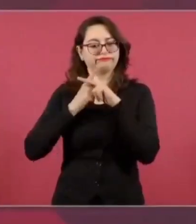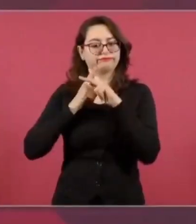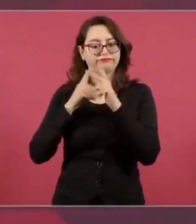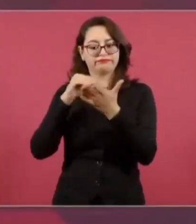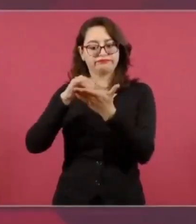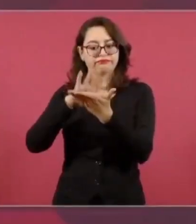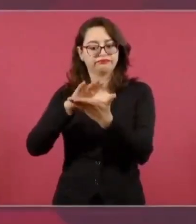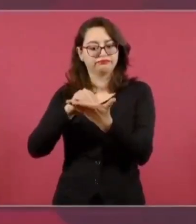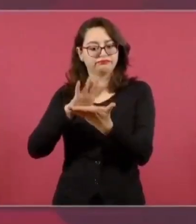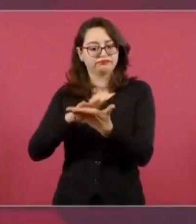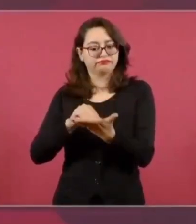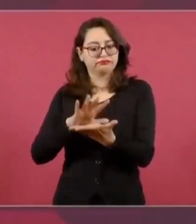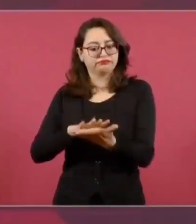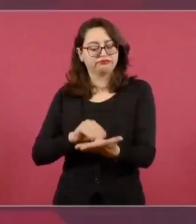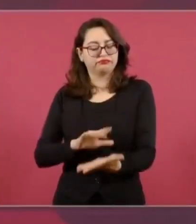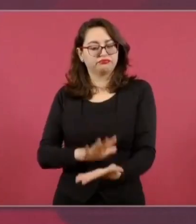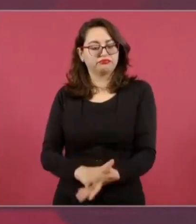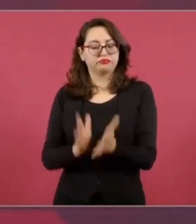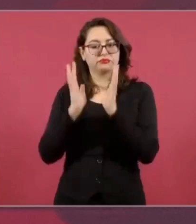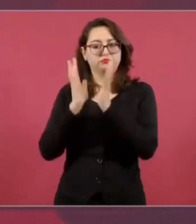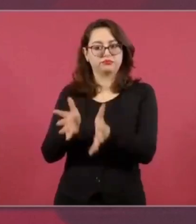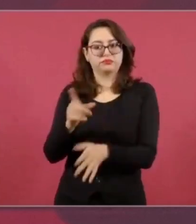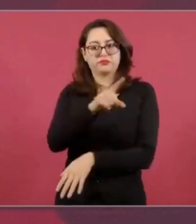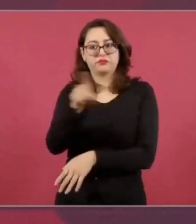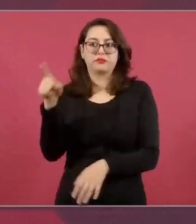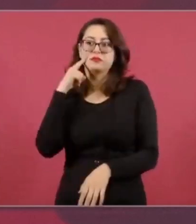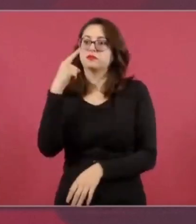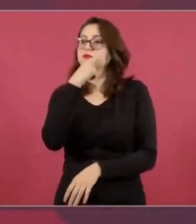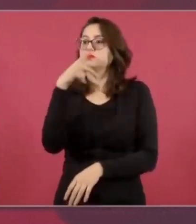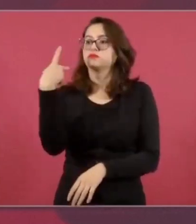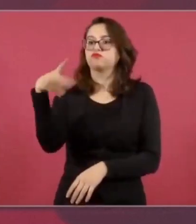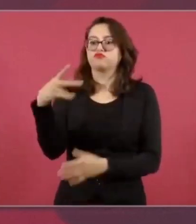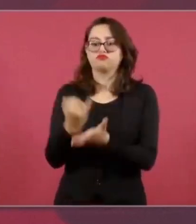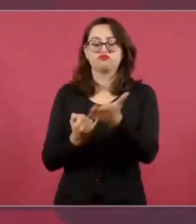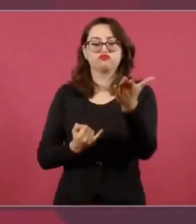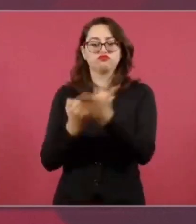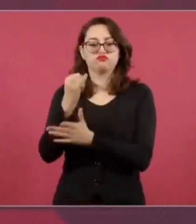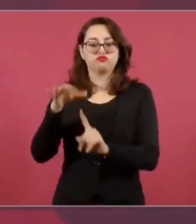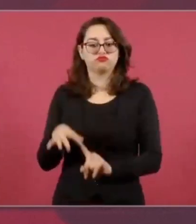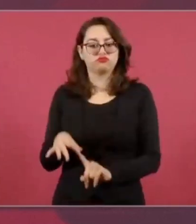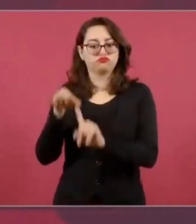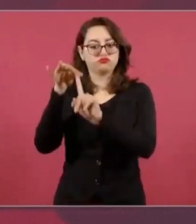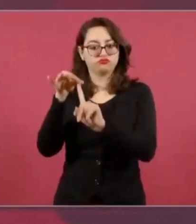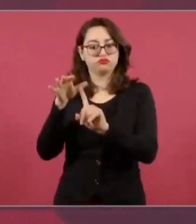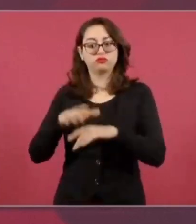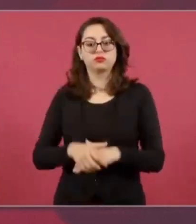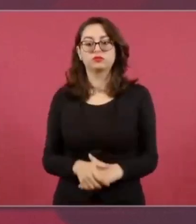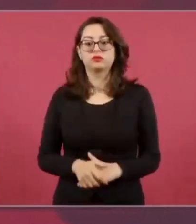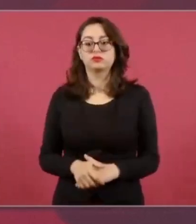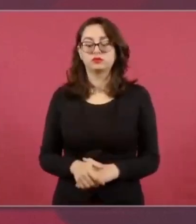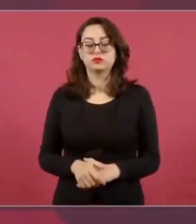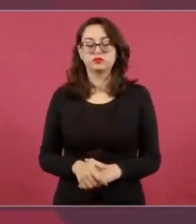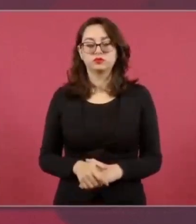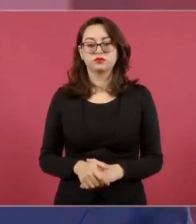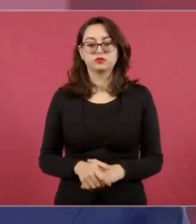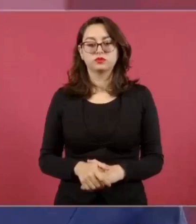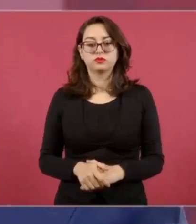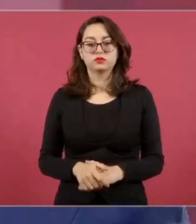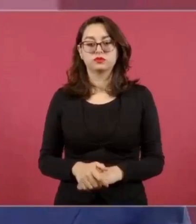creo que ya